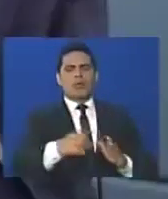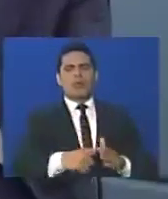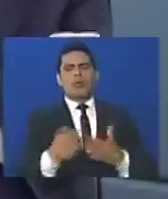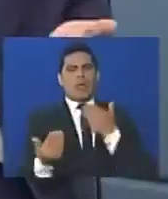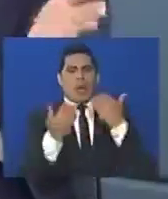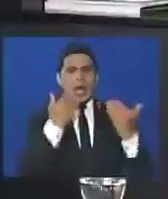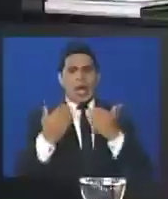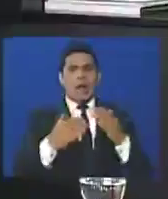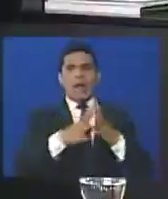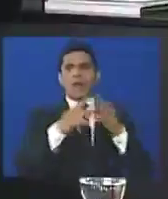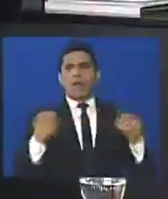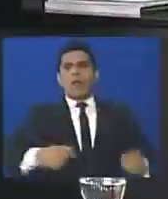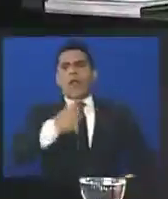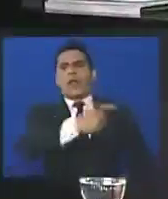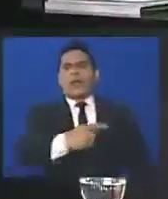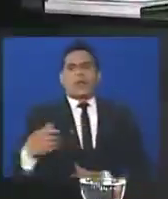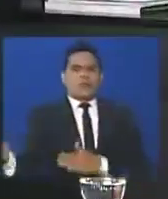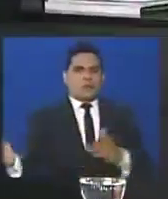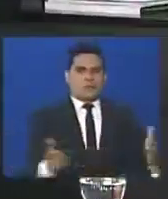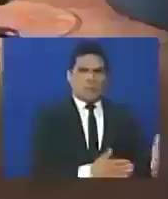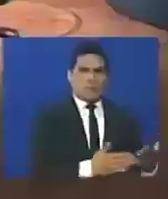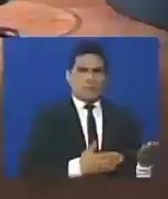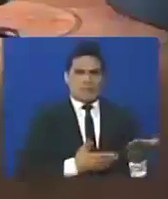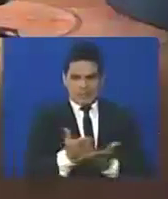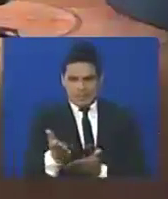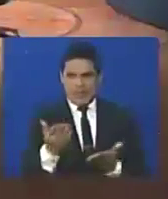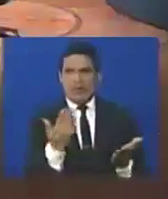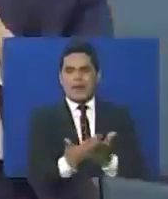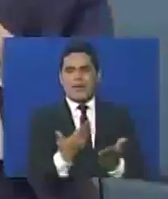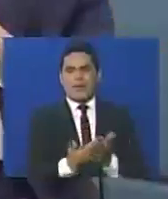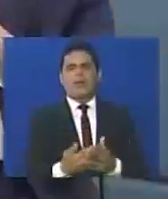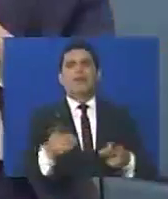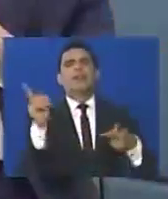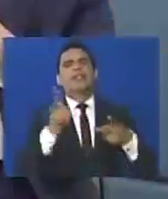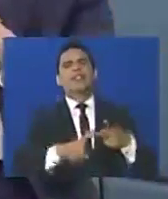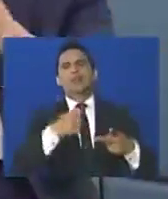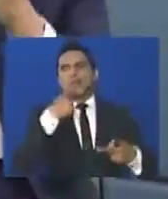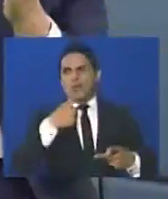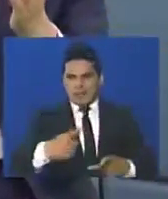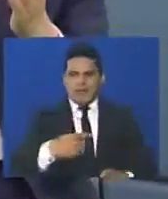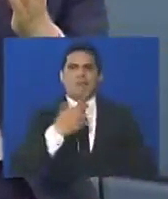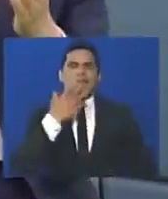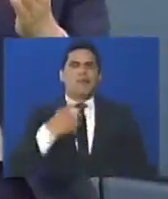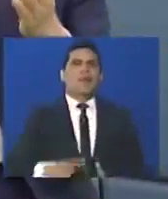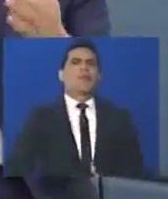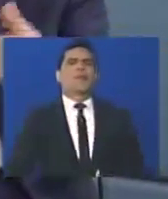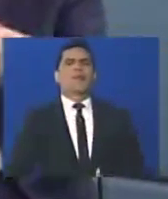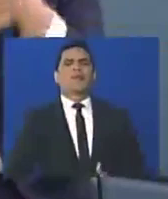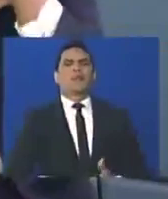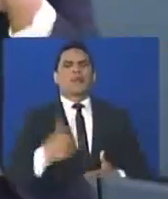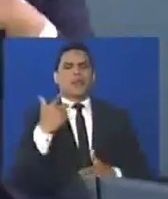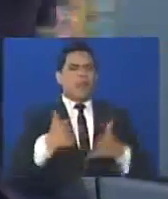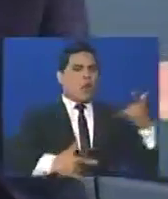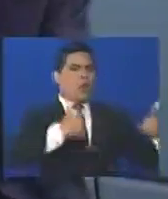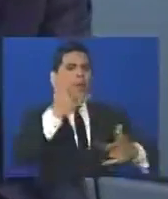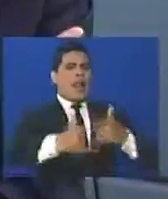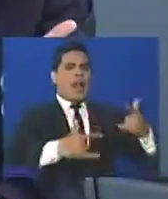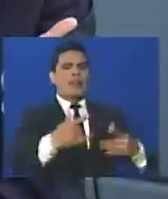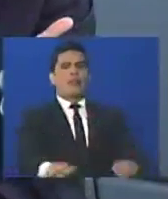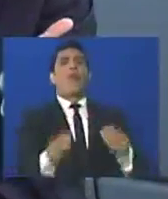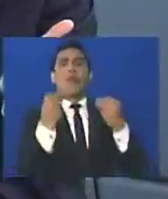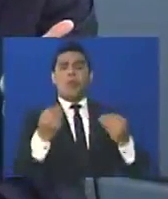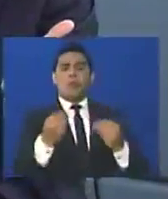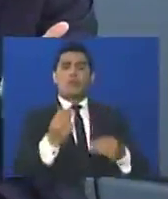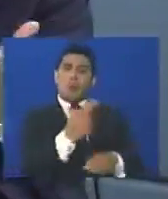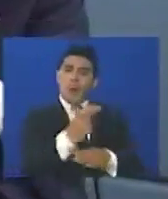él habla en general. Seguimos con la propuesta. Entonces, en primer lugar, en segundo lugar, hay que desarmar a ese malandraje,